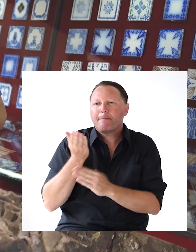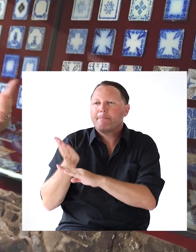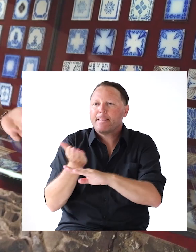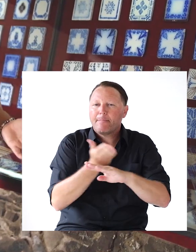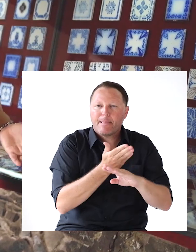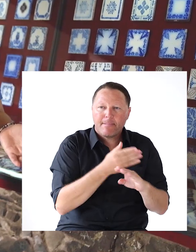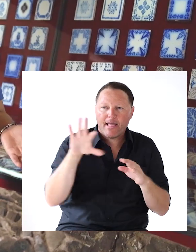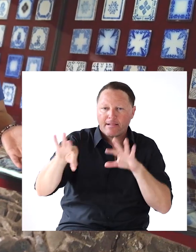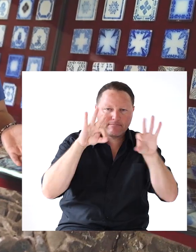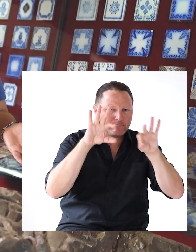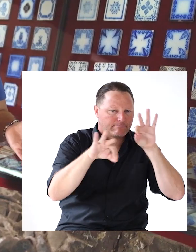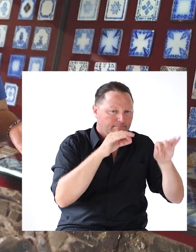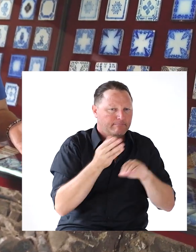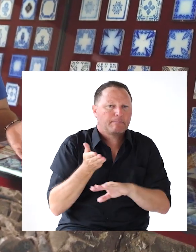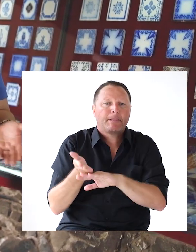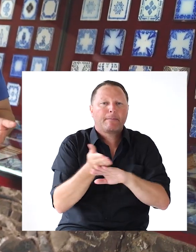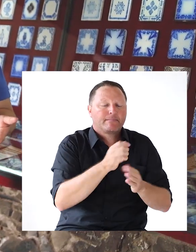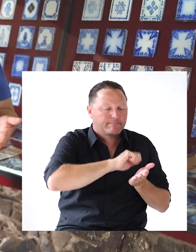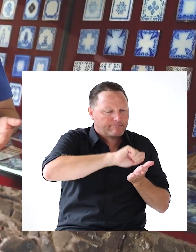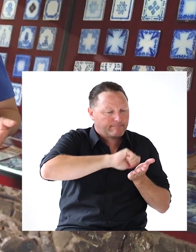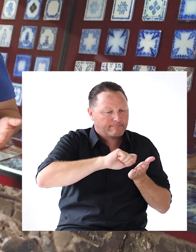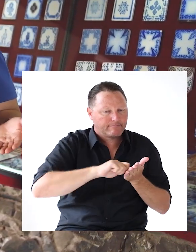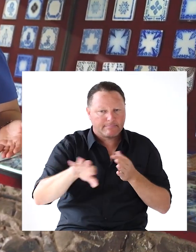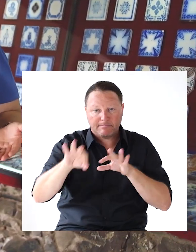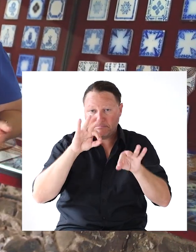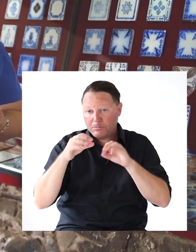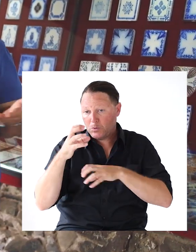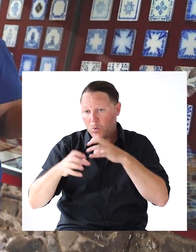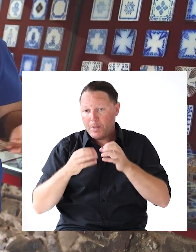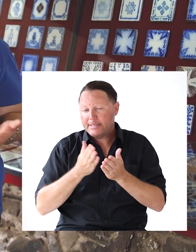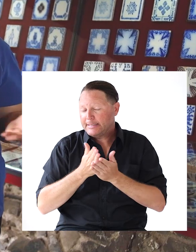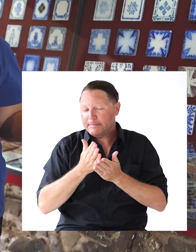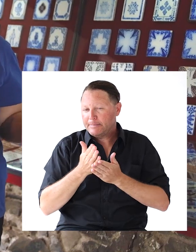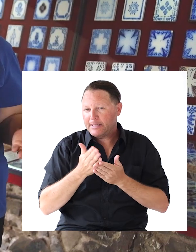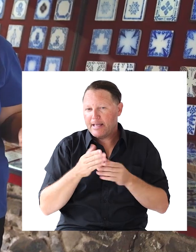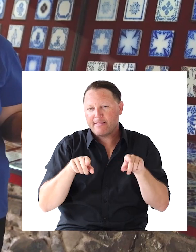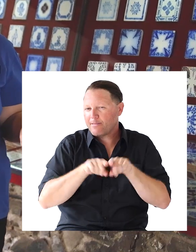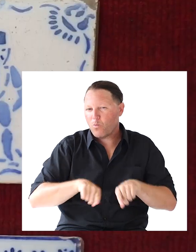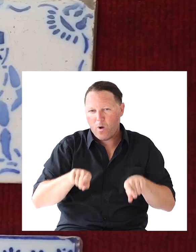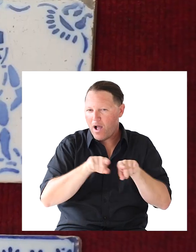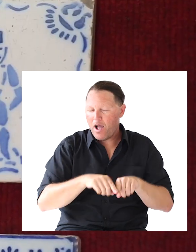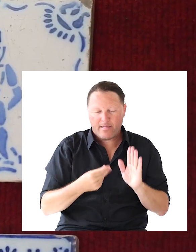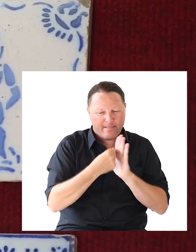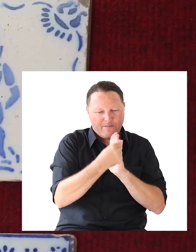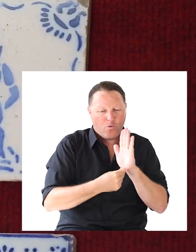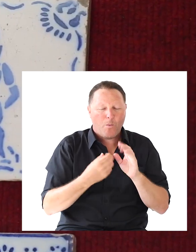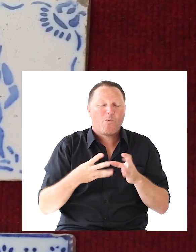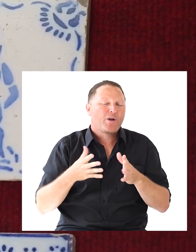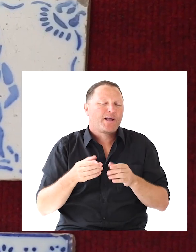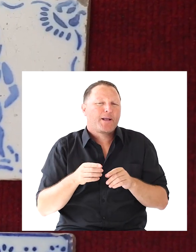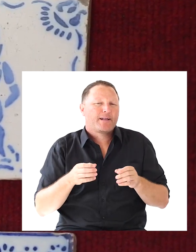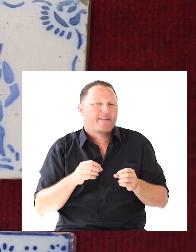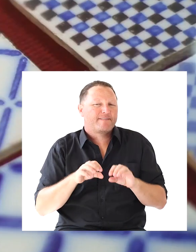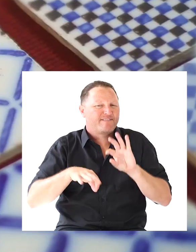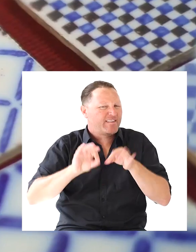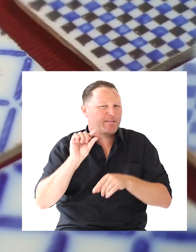decir Como el pedido En general Se utilizaban Casi los mismos diseños Porque el mercado Tampoco